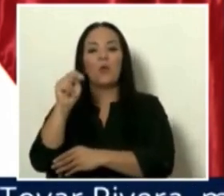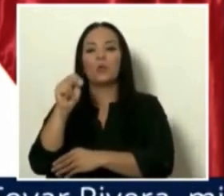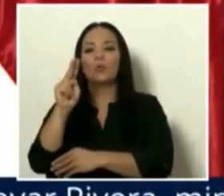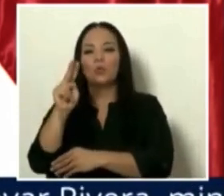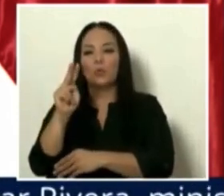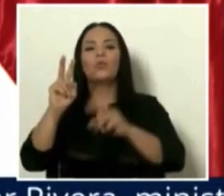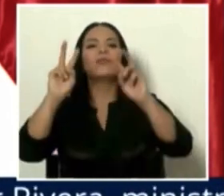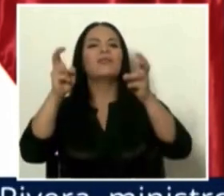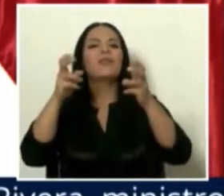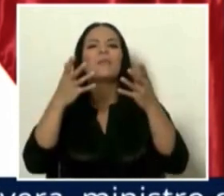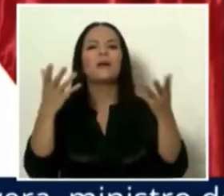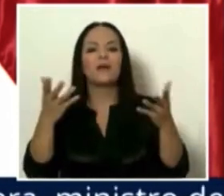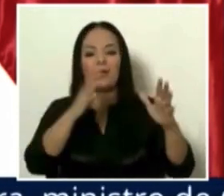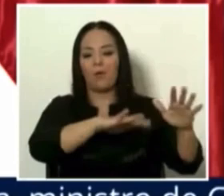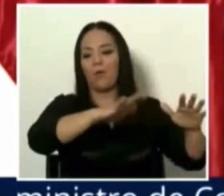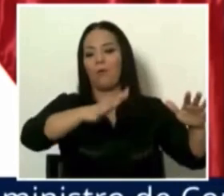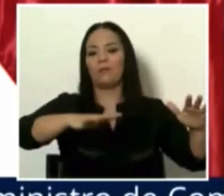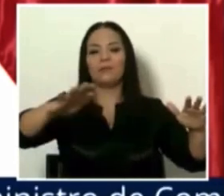Océano.